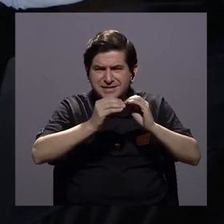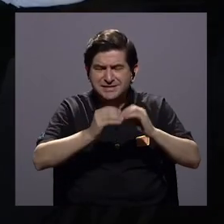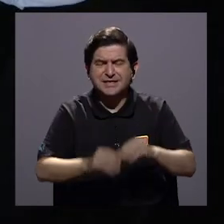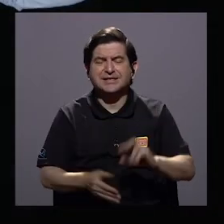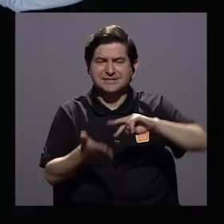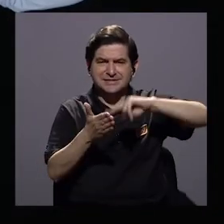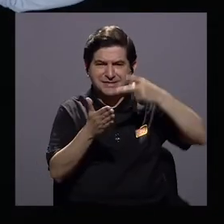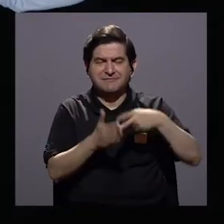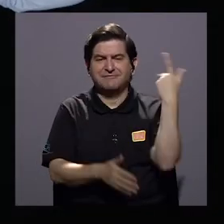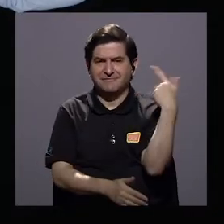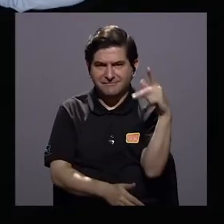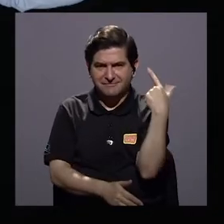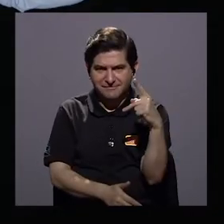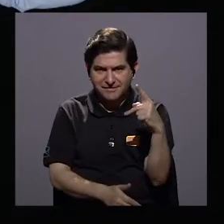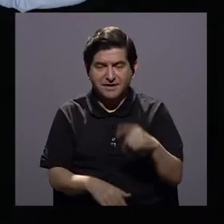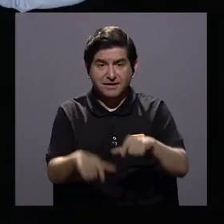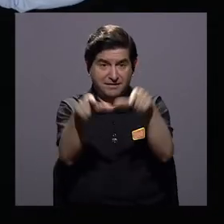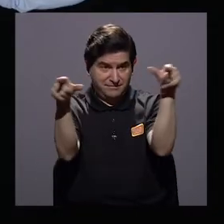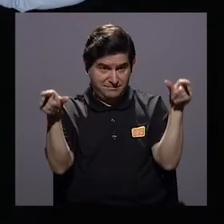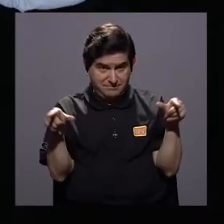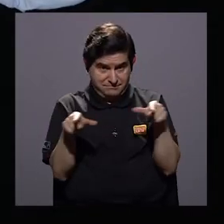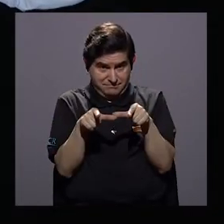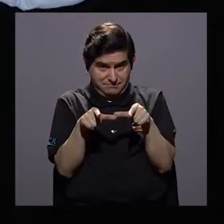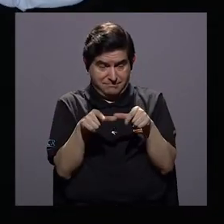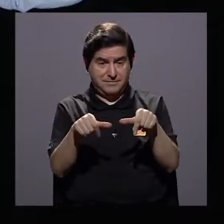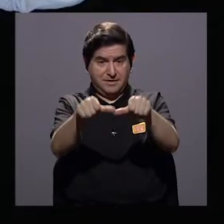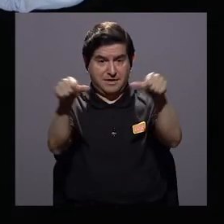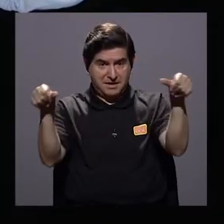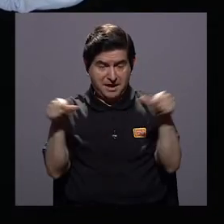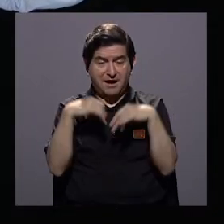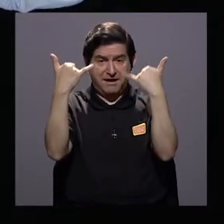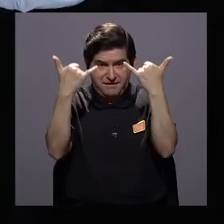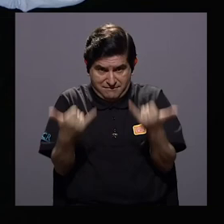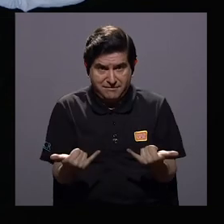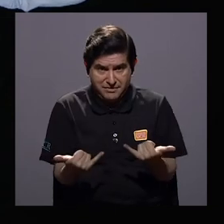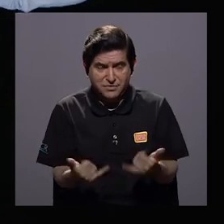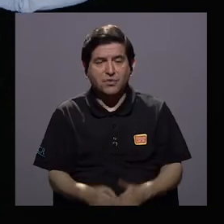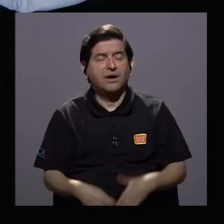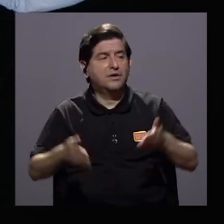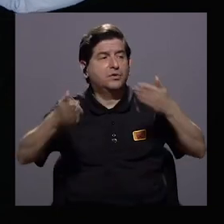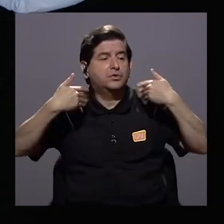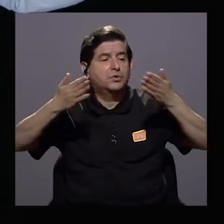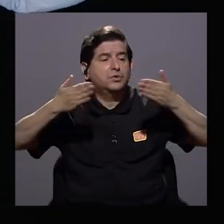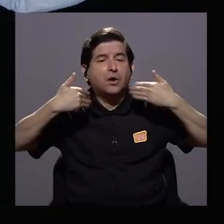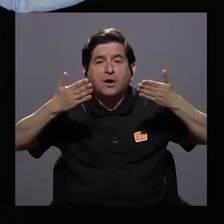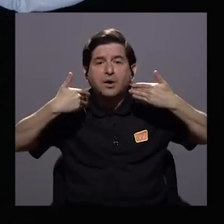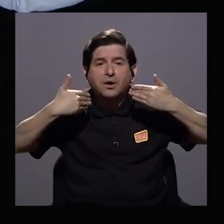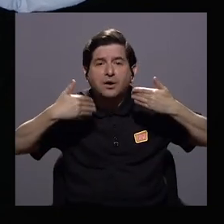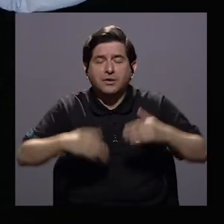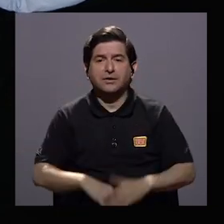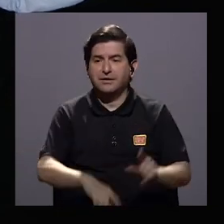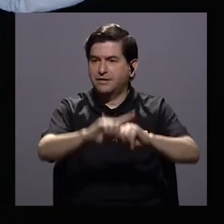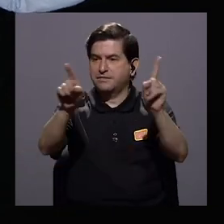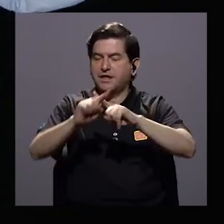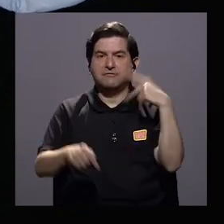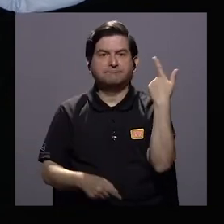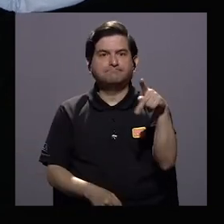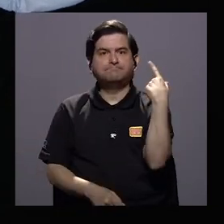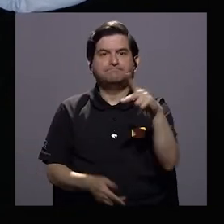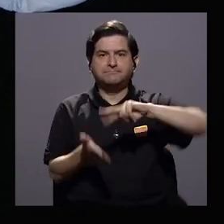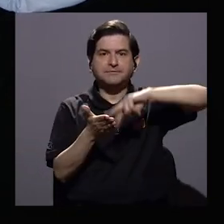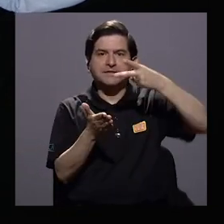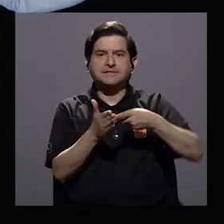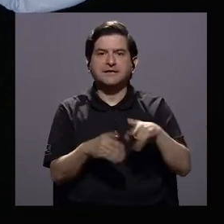es la que genera el riesgo entonces el territorio está en una zona como la que estamos de trópico sometido a múltiples